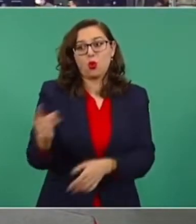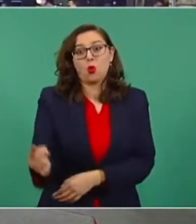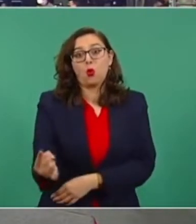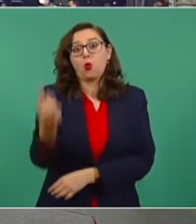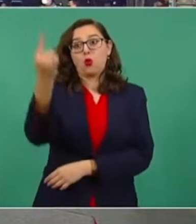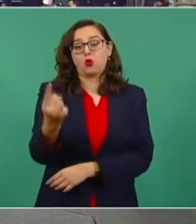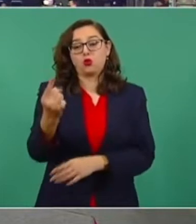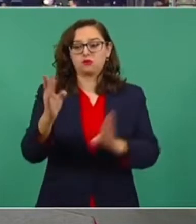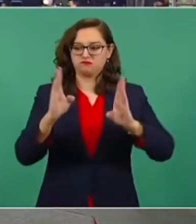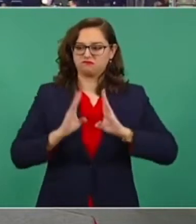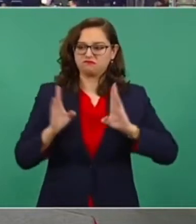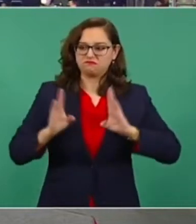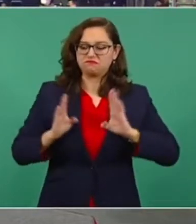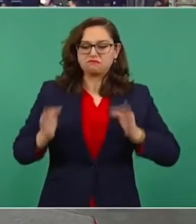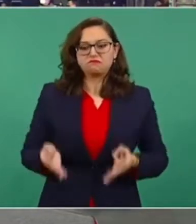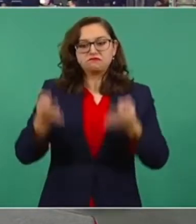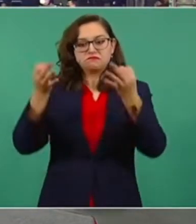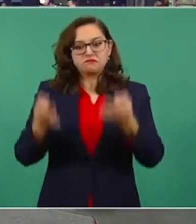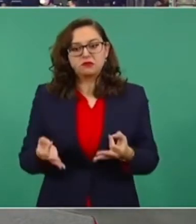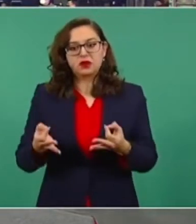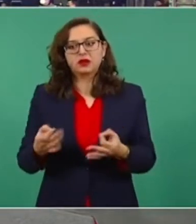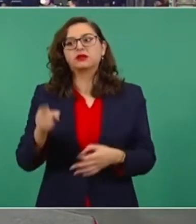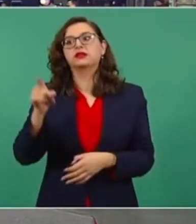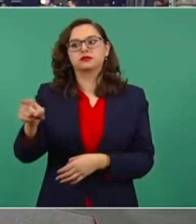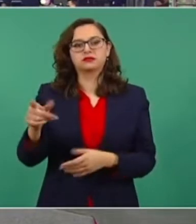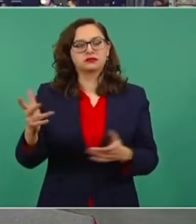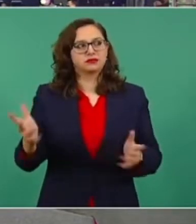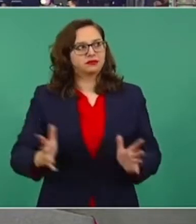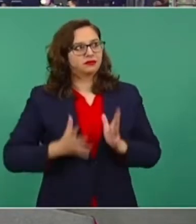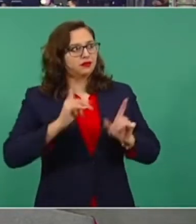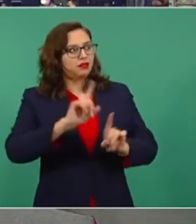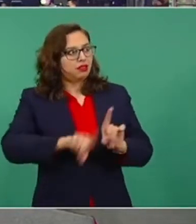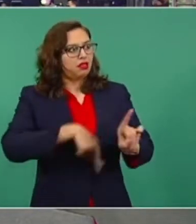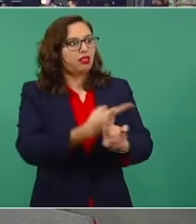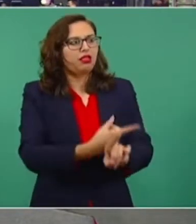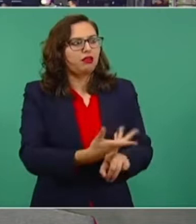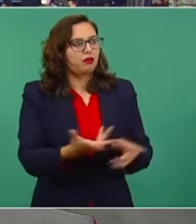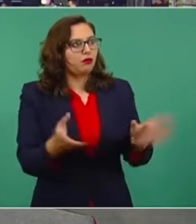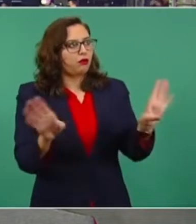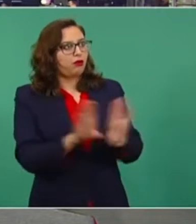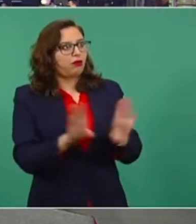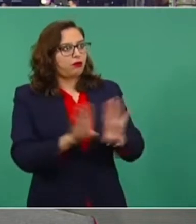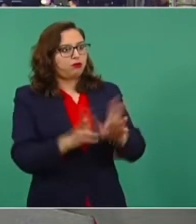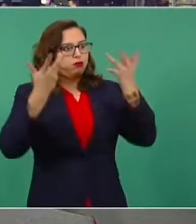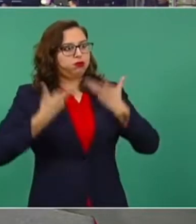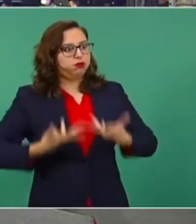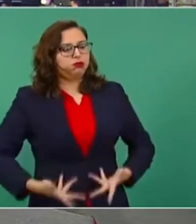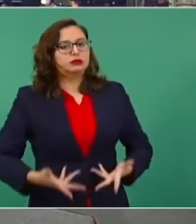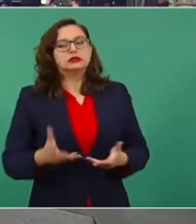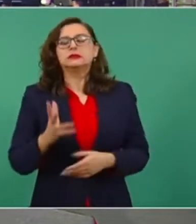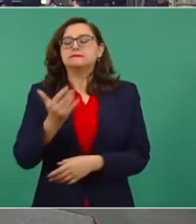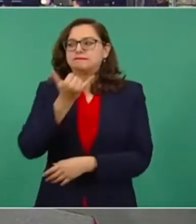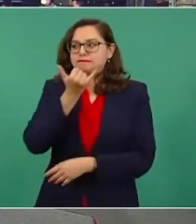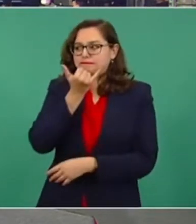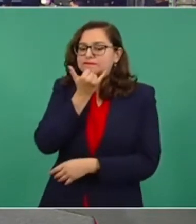militar ejemplar y buen ciudadano, me hizo llegar una petición directamente a mí, también sé que la hizo llegar a presidencia y